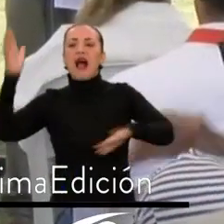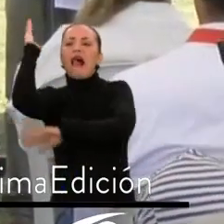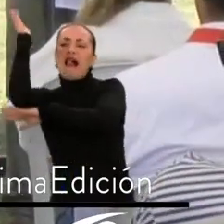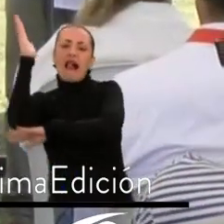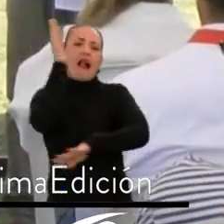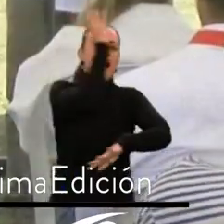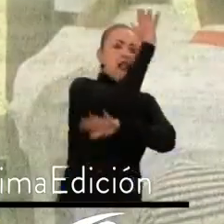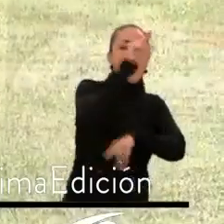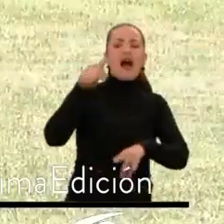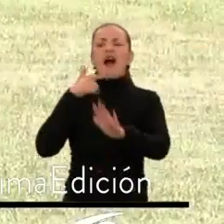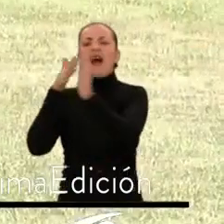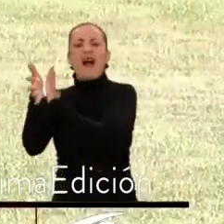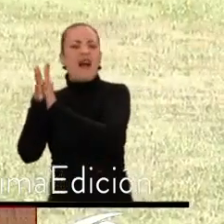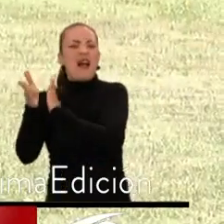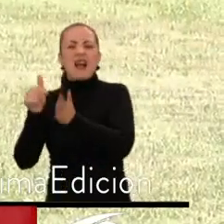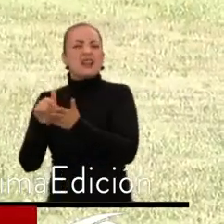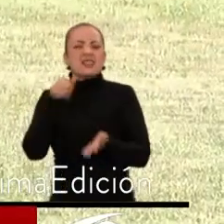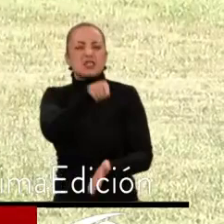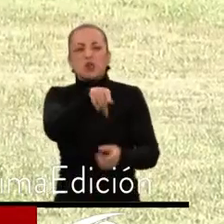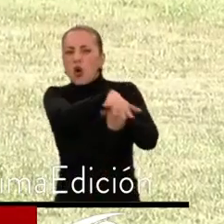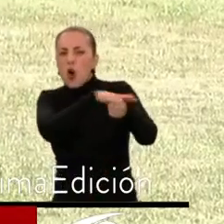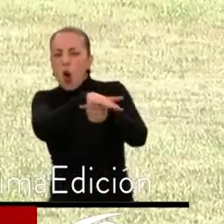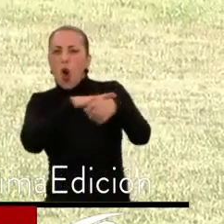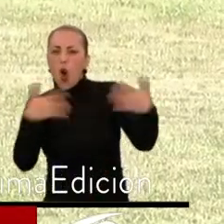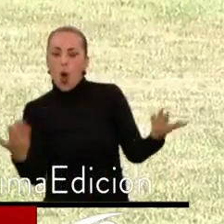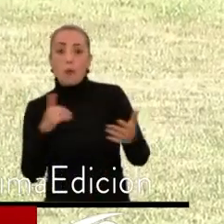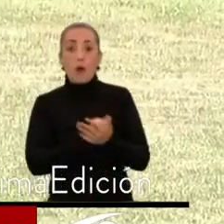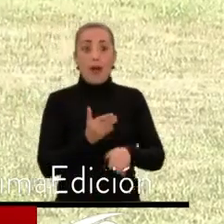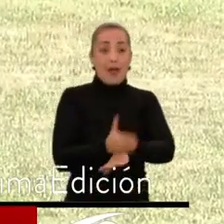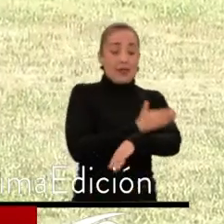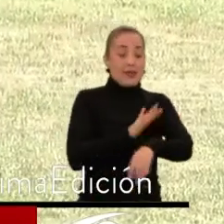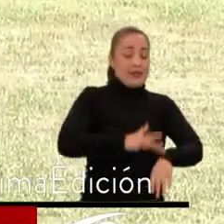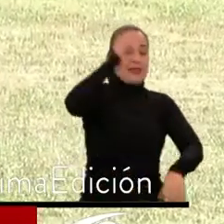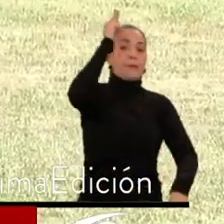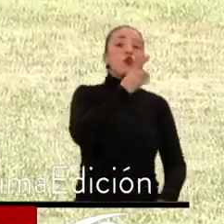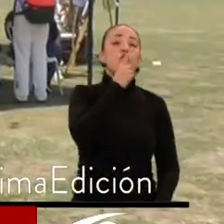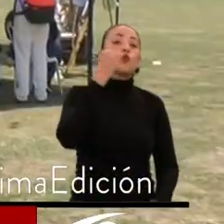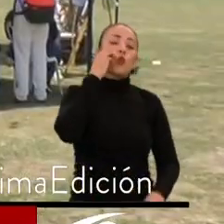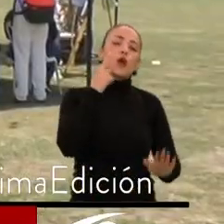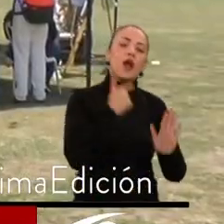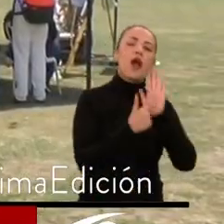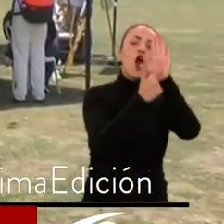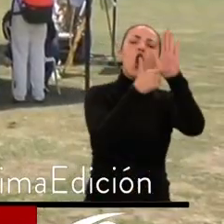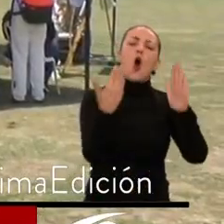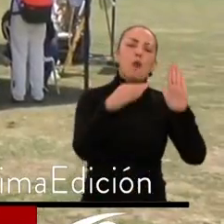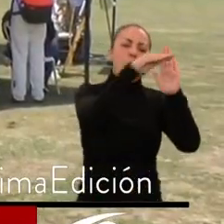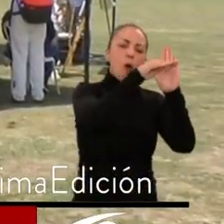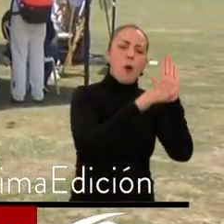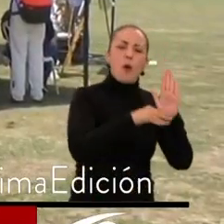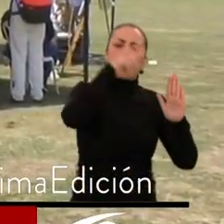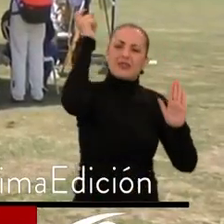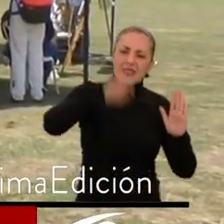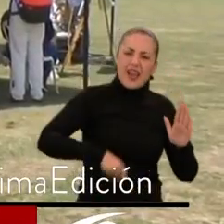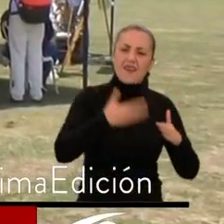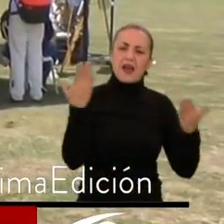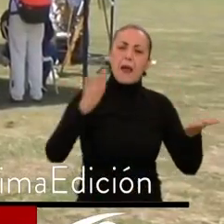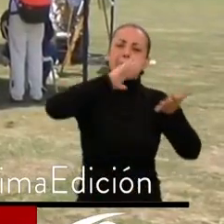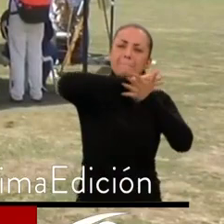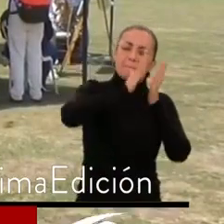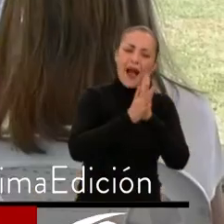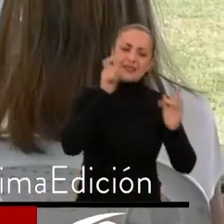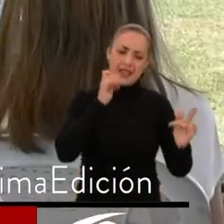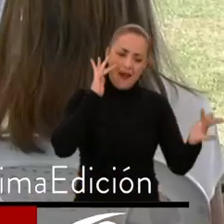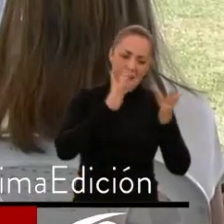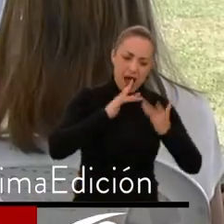Muy temprano, el presidente de la República, Iván Duque, en lo que fue la presentación de la política de paz con legalidad para Sucre, rechazó que